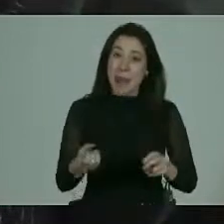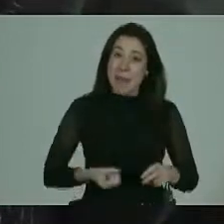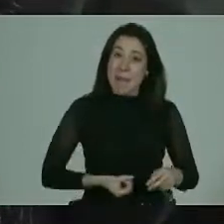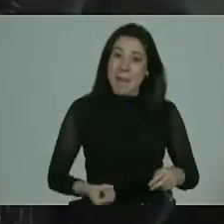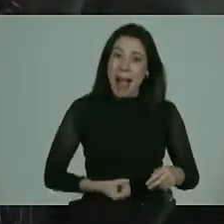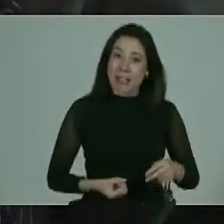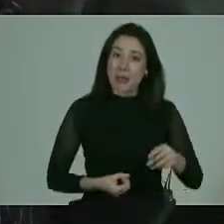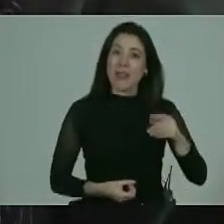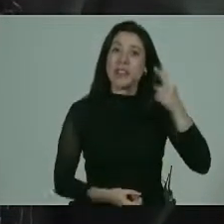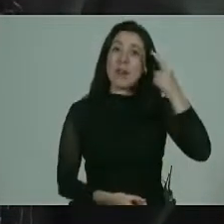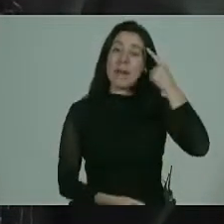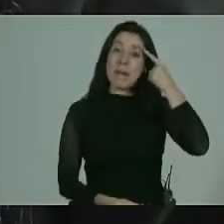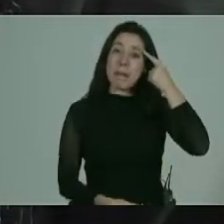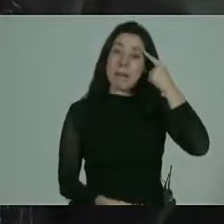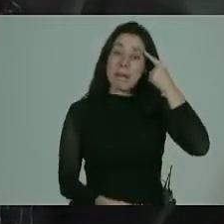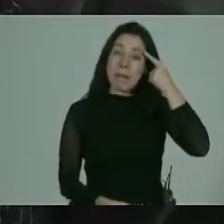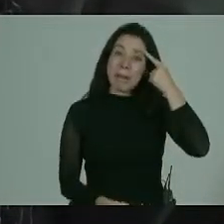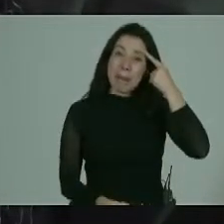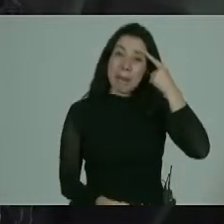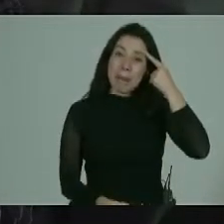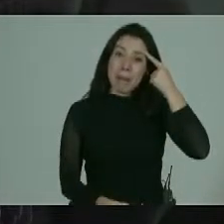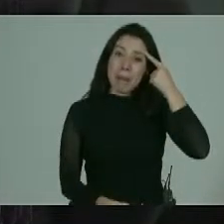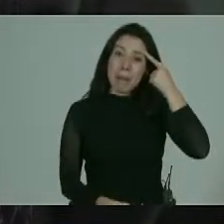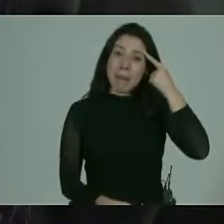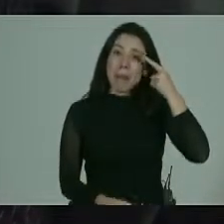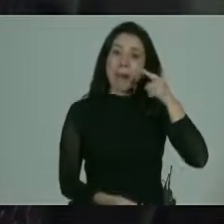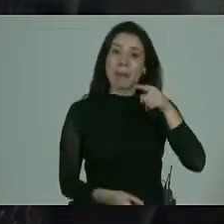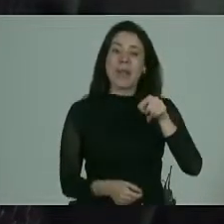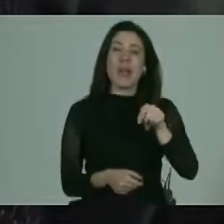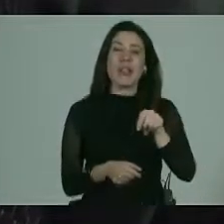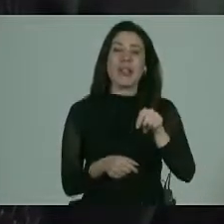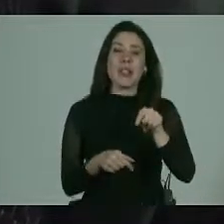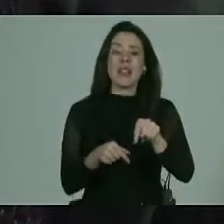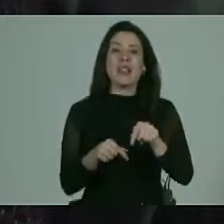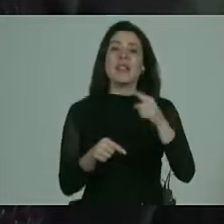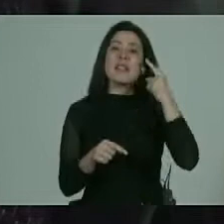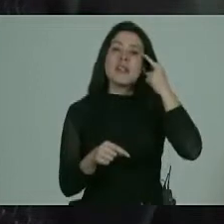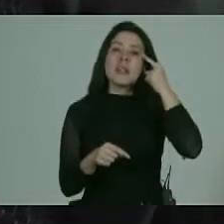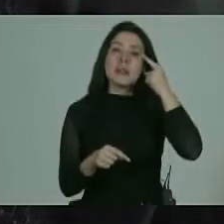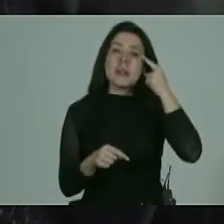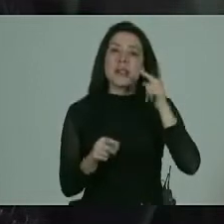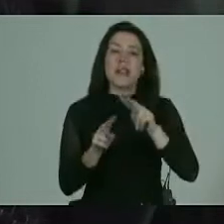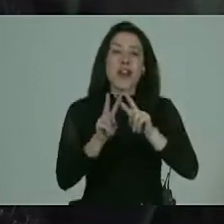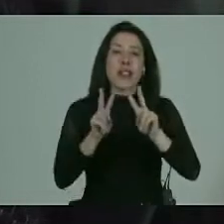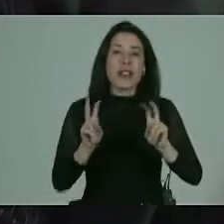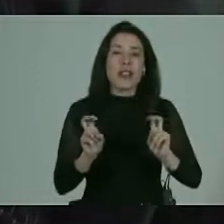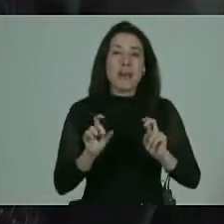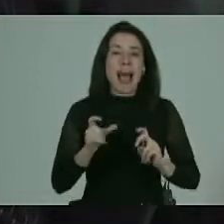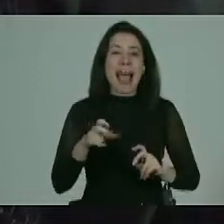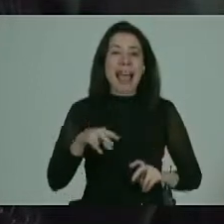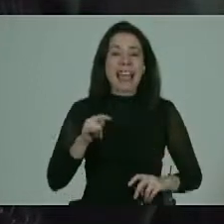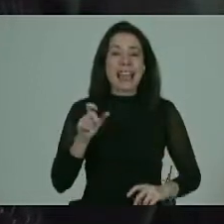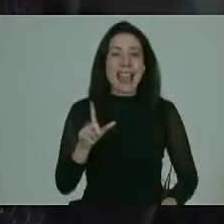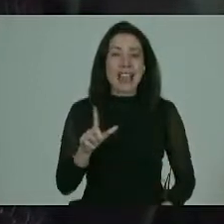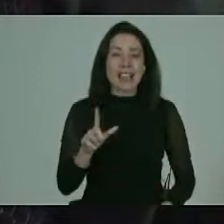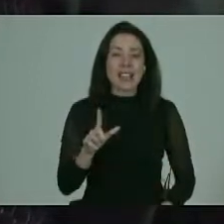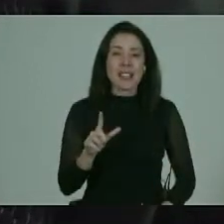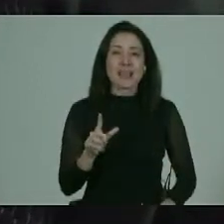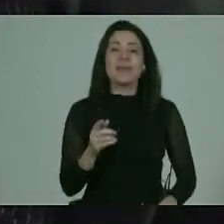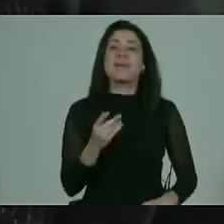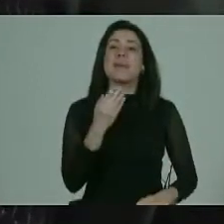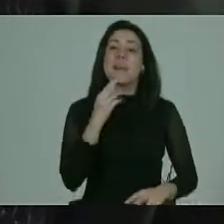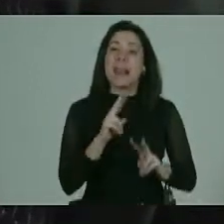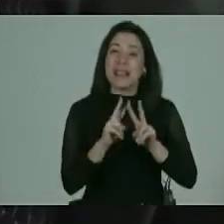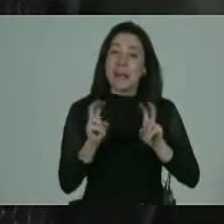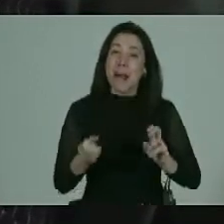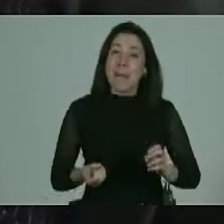pensándolo en un aspecto siempre tendemos a pensarlo en un aspecto genital de inmediato cuando también